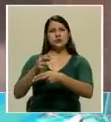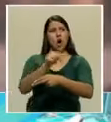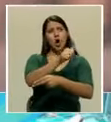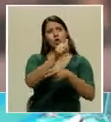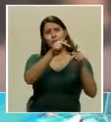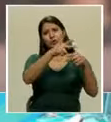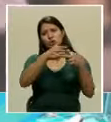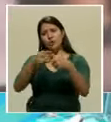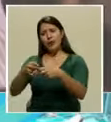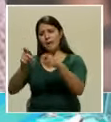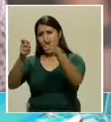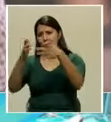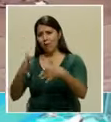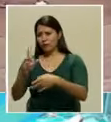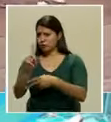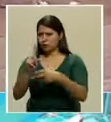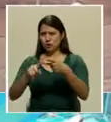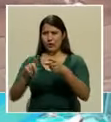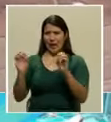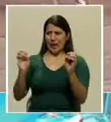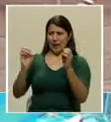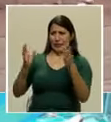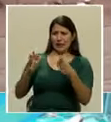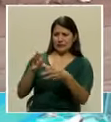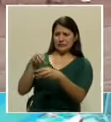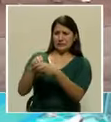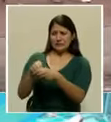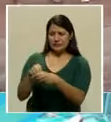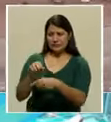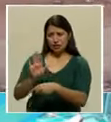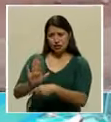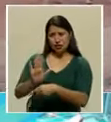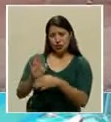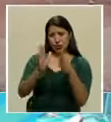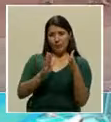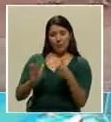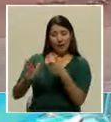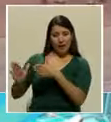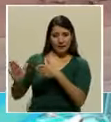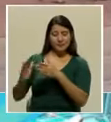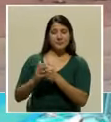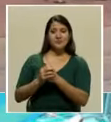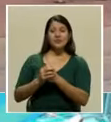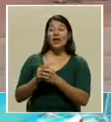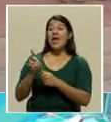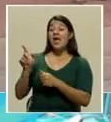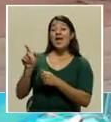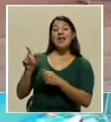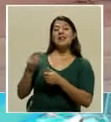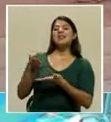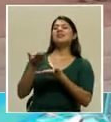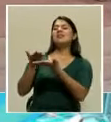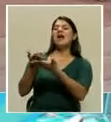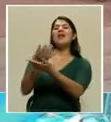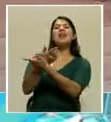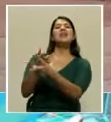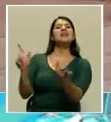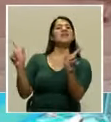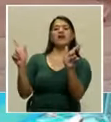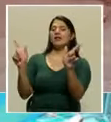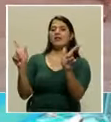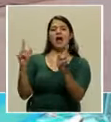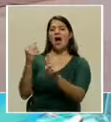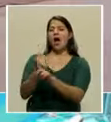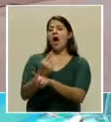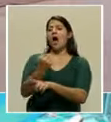nadie se inmiscuyera en sus planes. Daba libertad de cátedra a cada